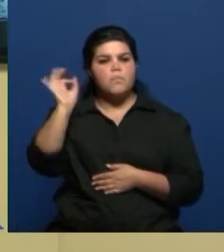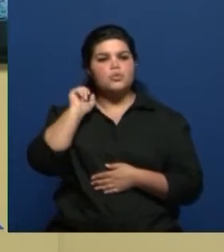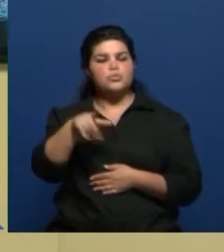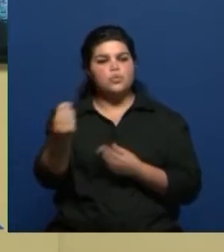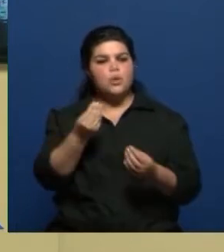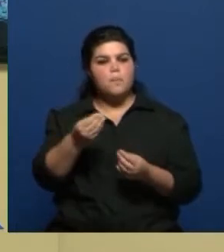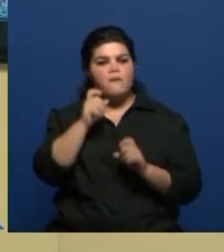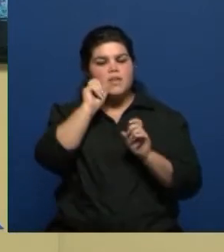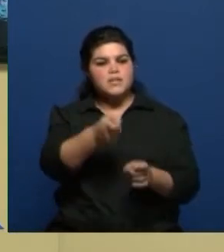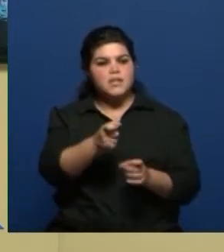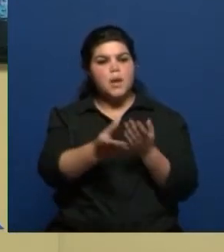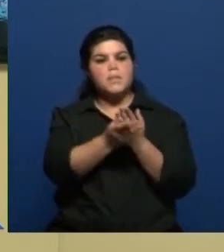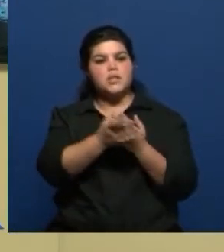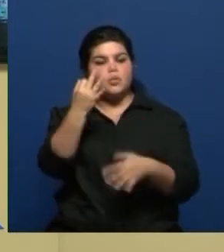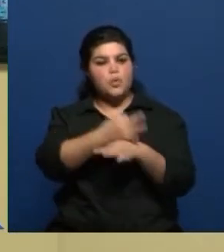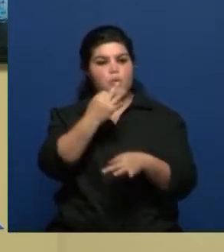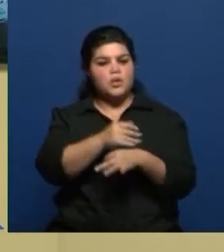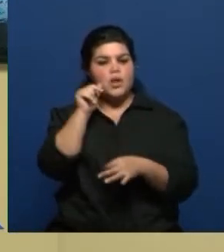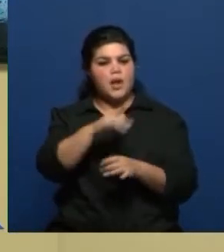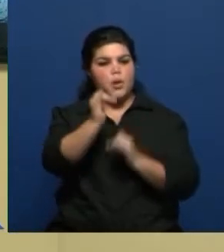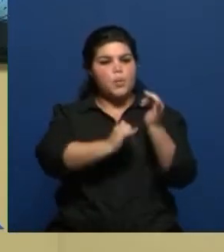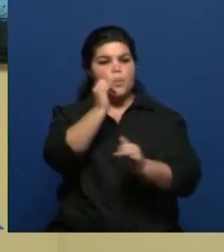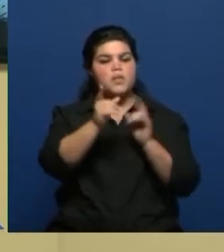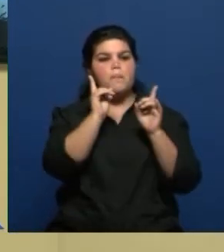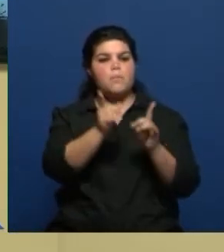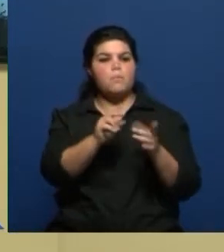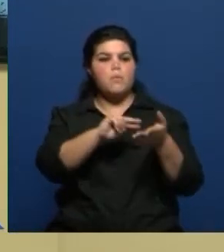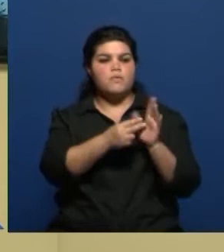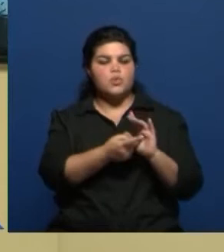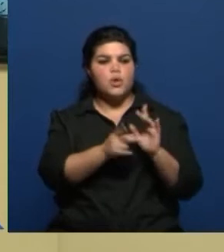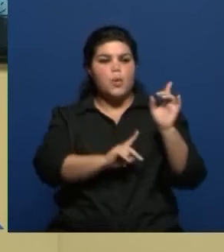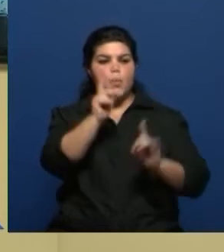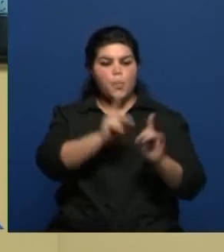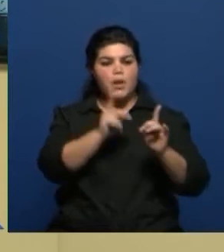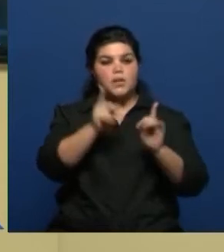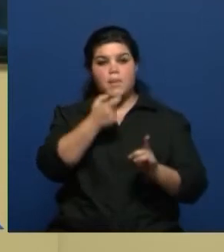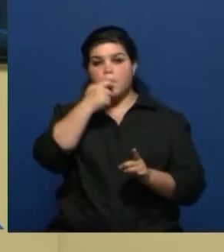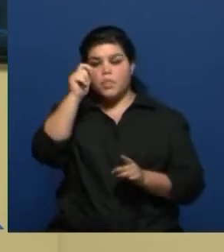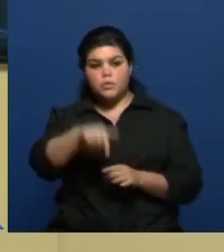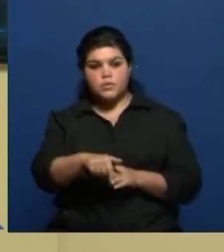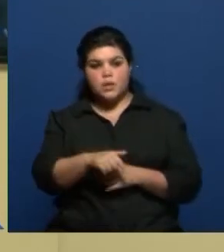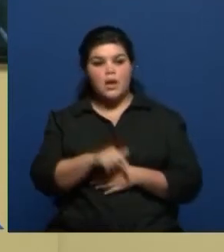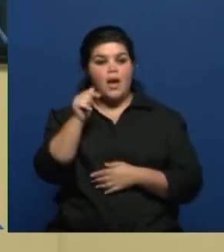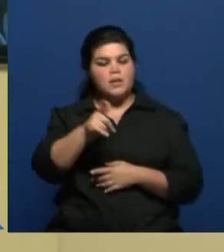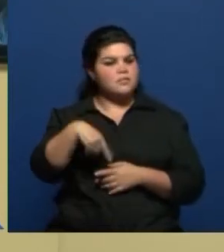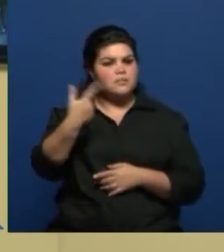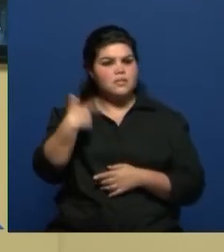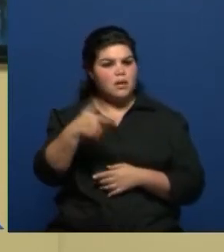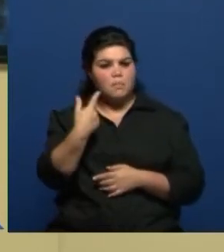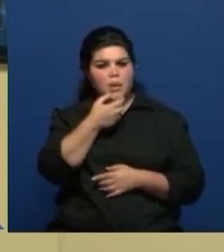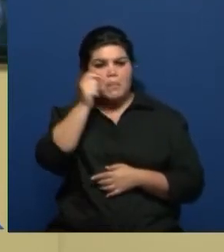Esteban Bullrich, el cual se refirió sobre el conflicto con los docentes universitarios, y Mendoza en este sentido, bueno, se ha mostrado siempre